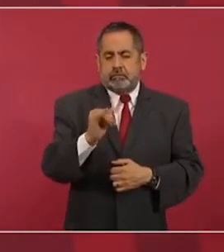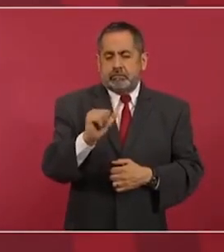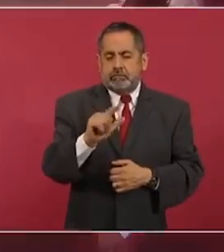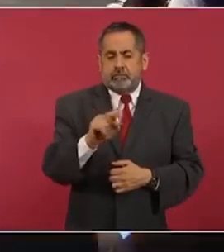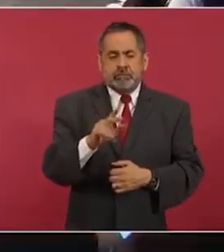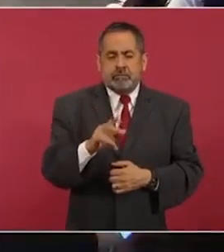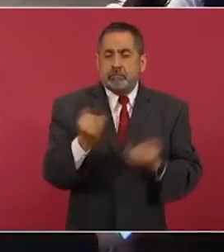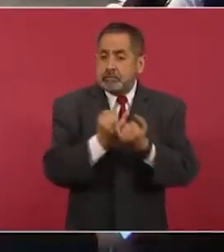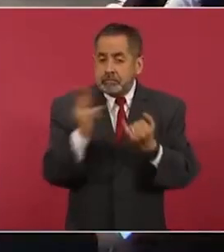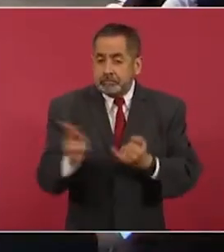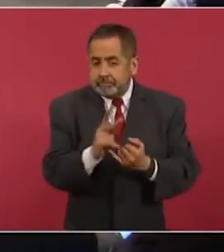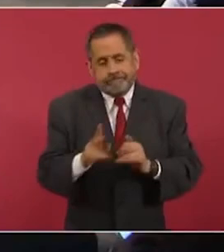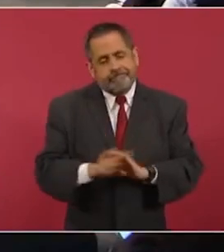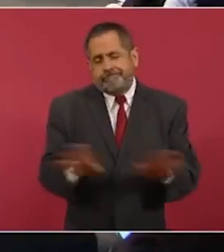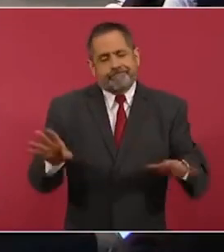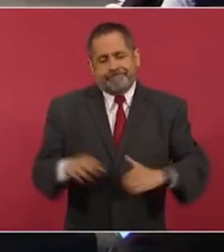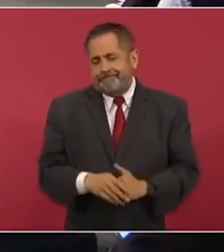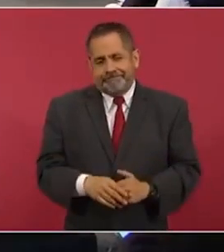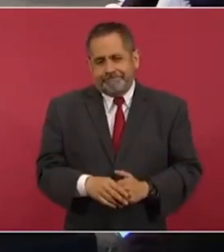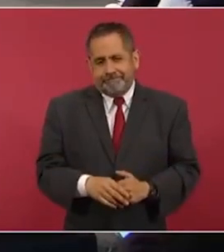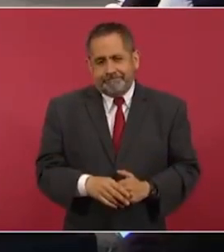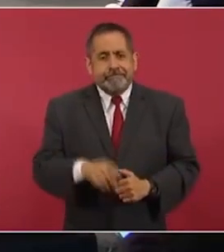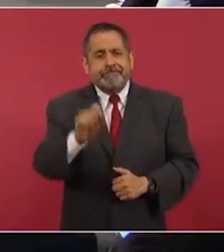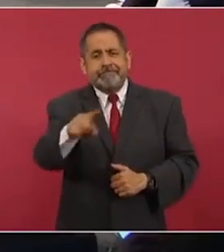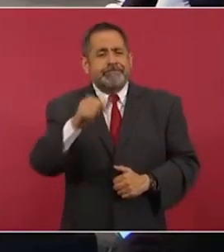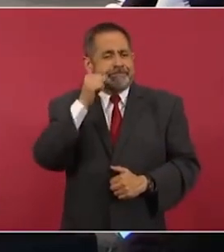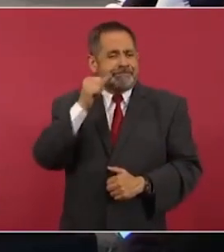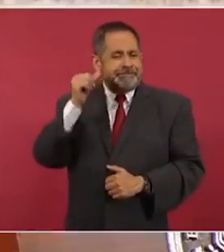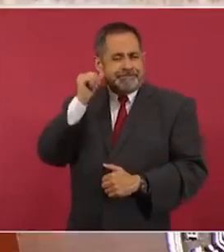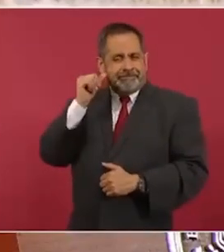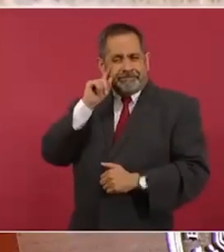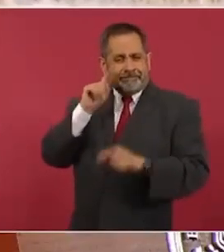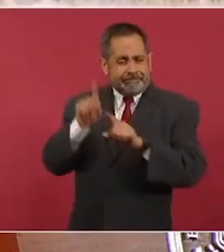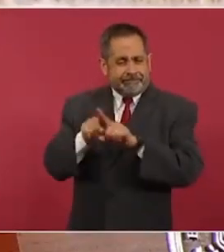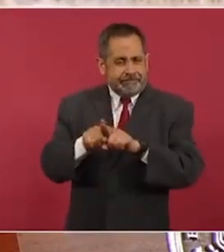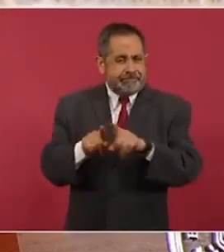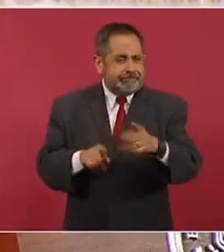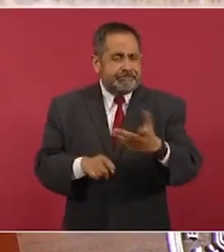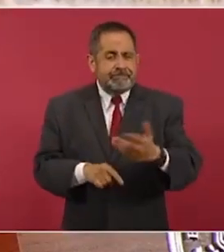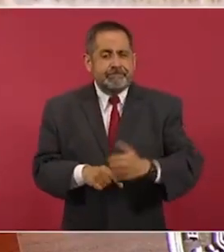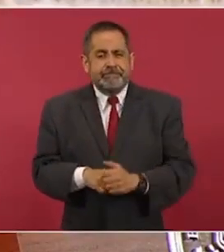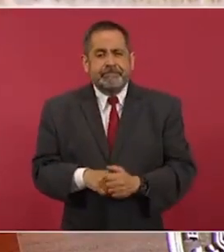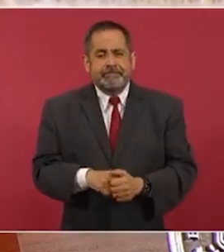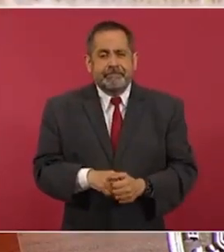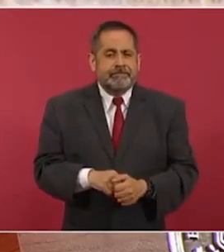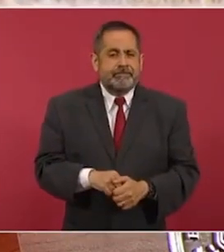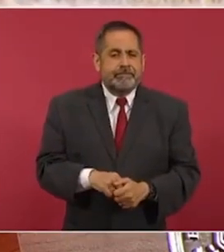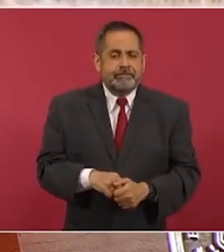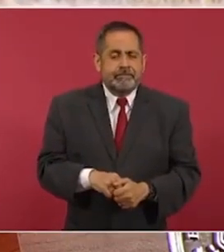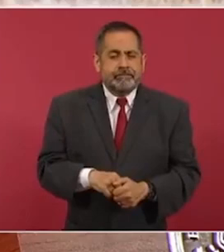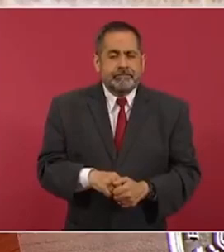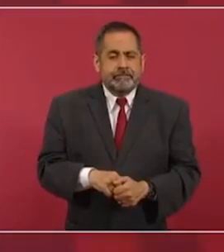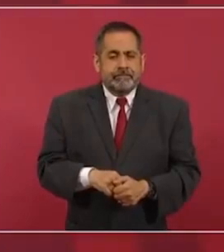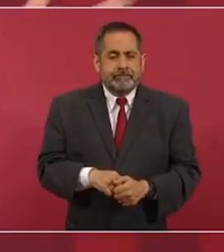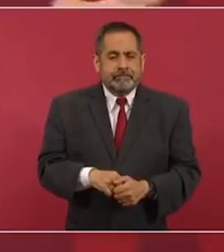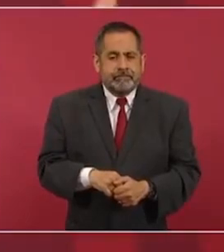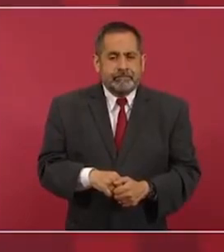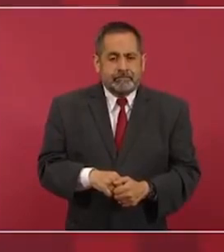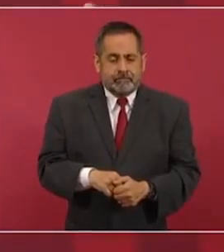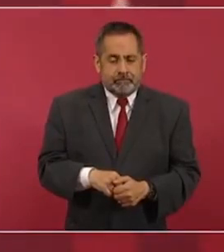Esto mismo de ayer no